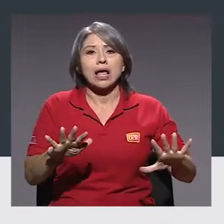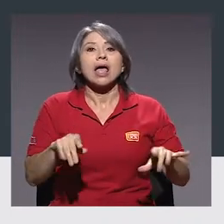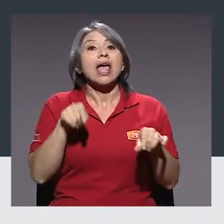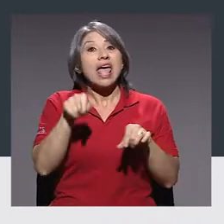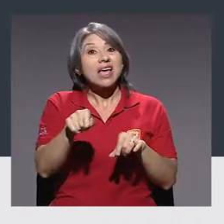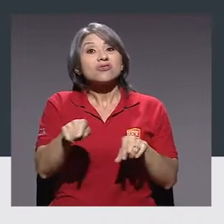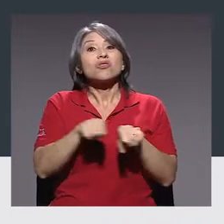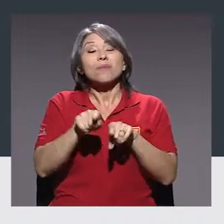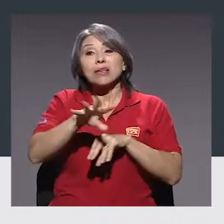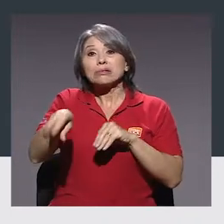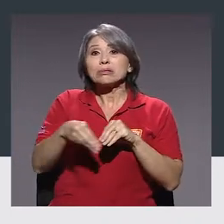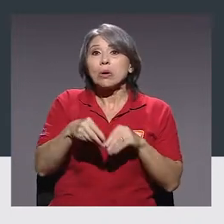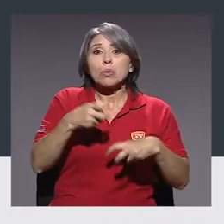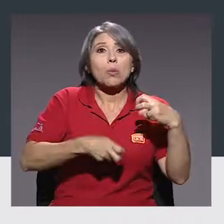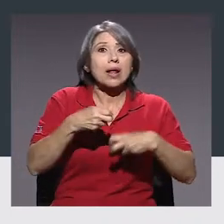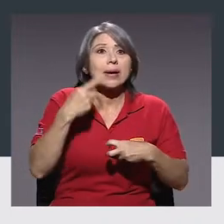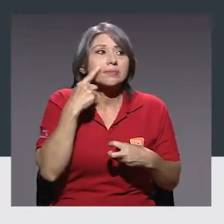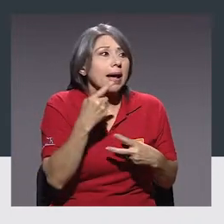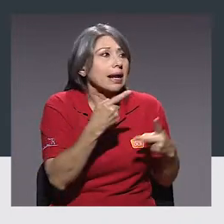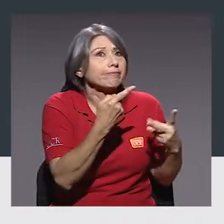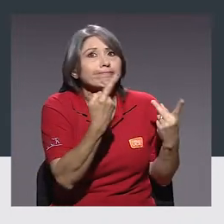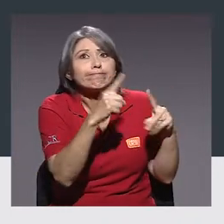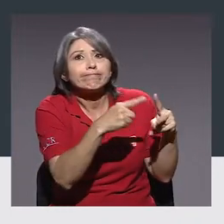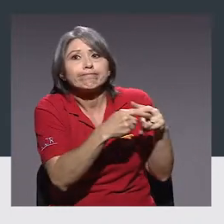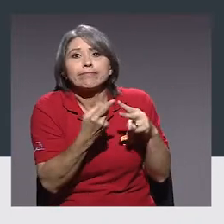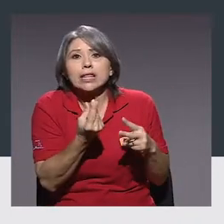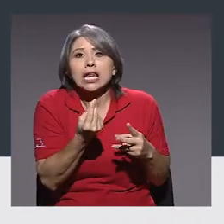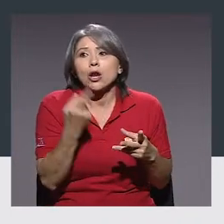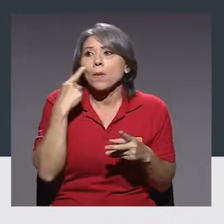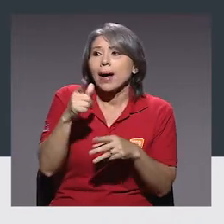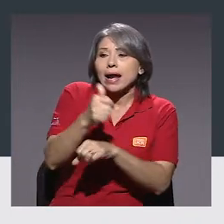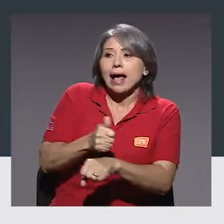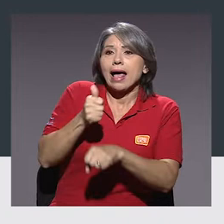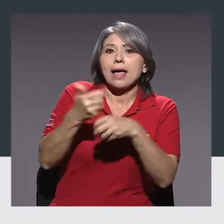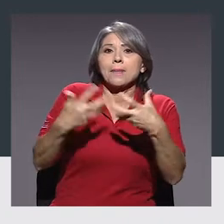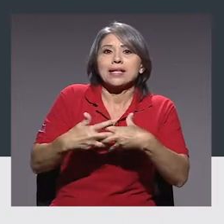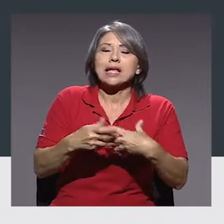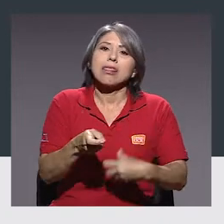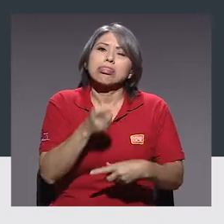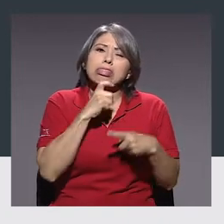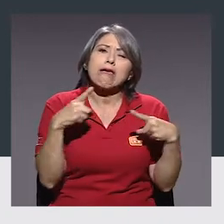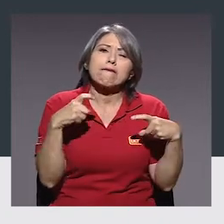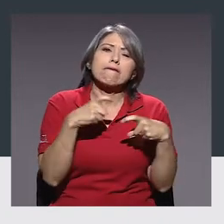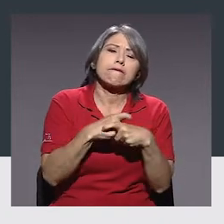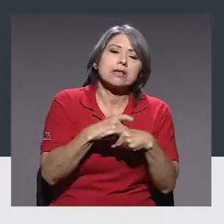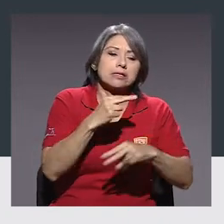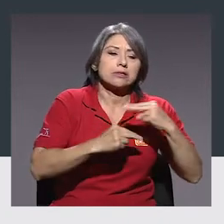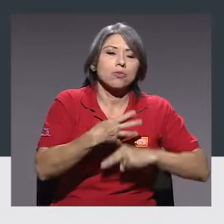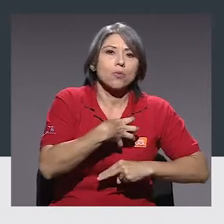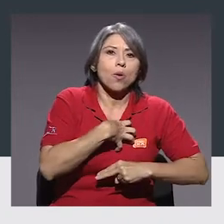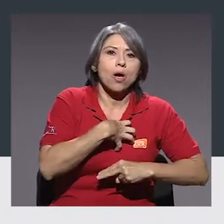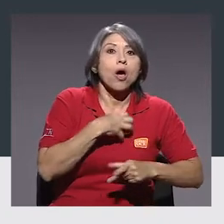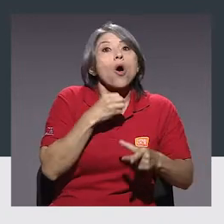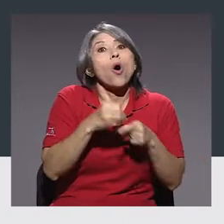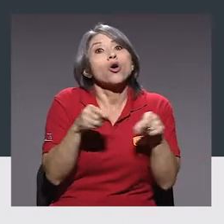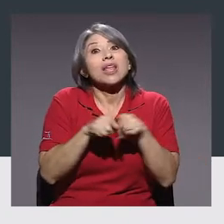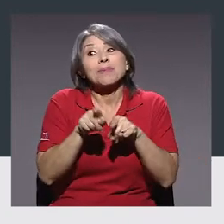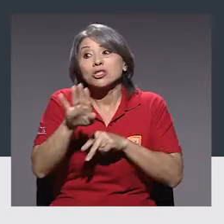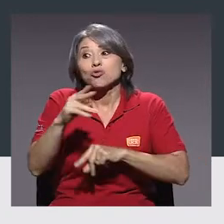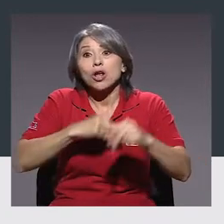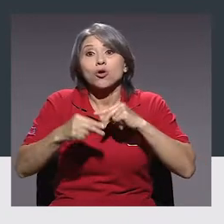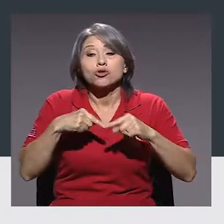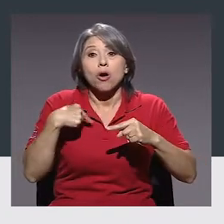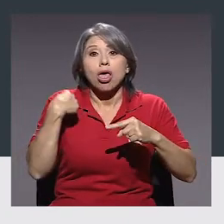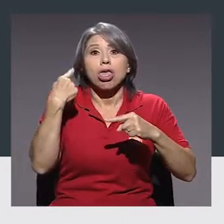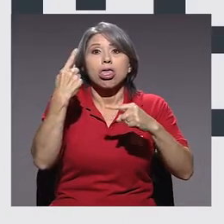Esto, aunado a los problemas para conseguir dinero y formalizar una empresa, hace muy complicado emprender o incluso lleva una buena idea